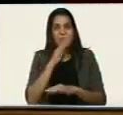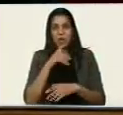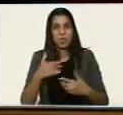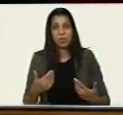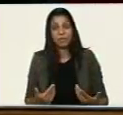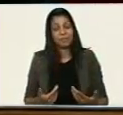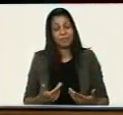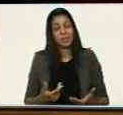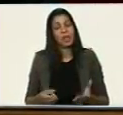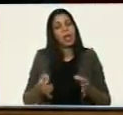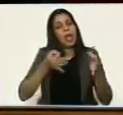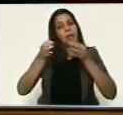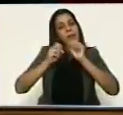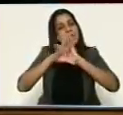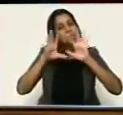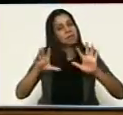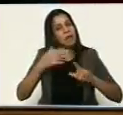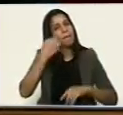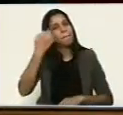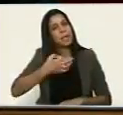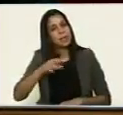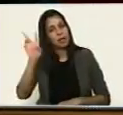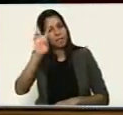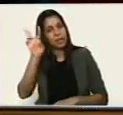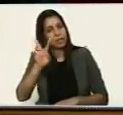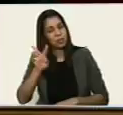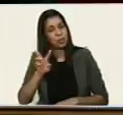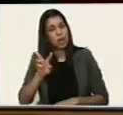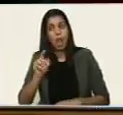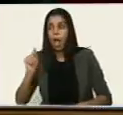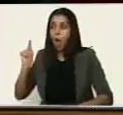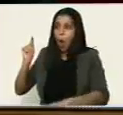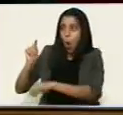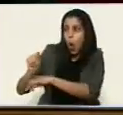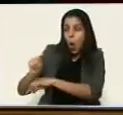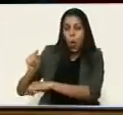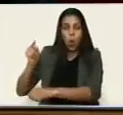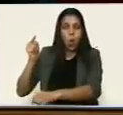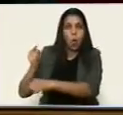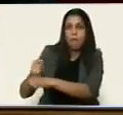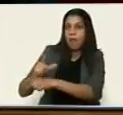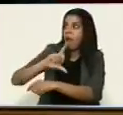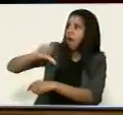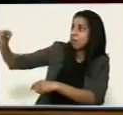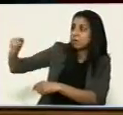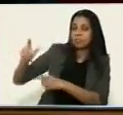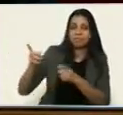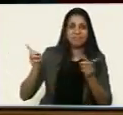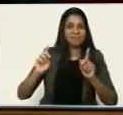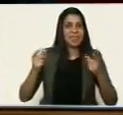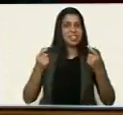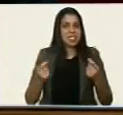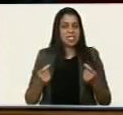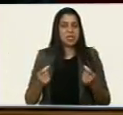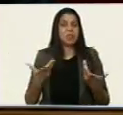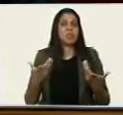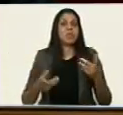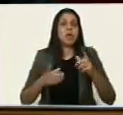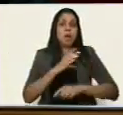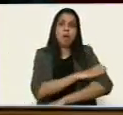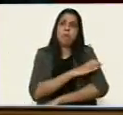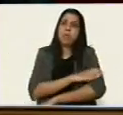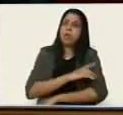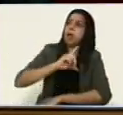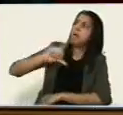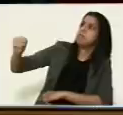Y quiero además aclarar hoy que en Venezuela no se obliga a nadie a desterrarse. Como anda por ahí uno de los que salió, que lo obligaron